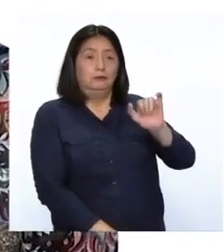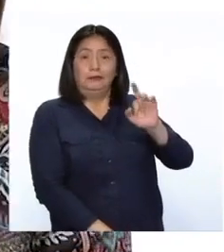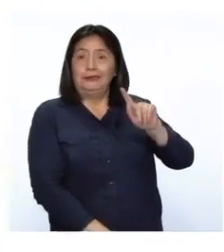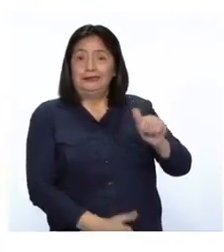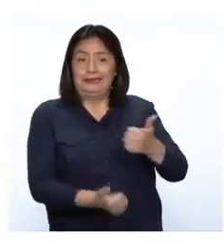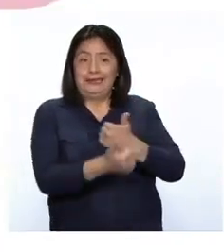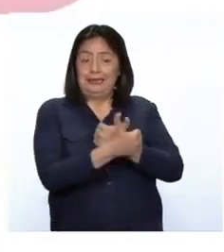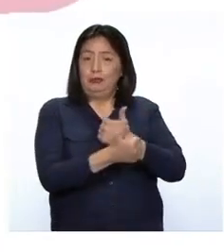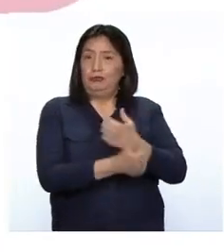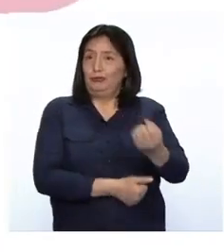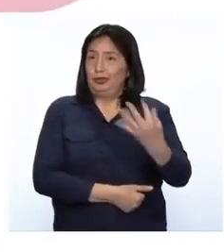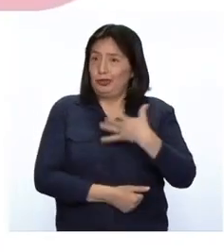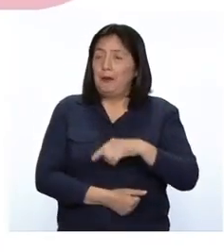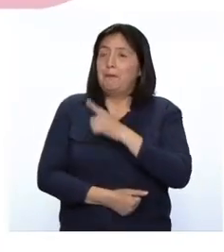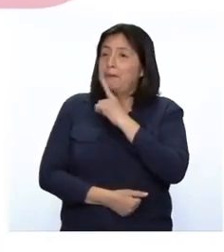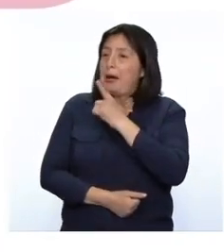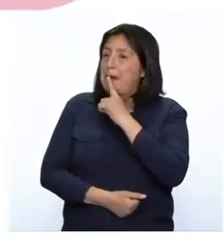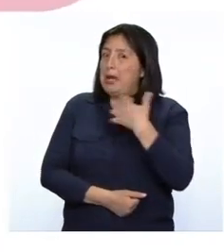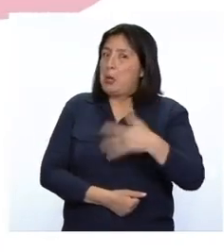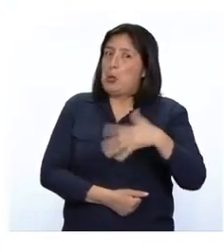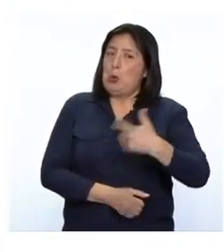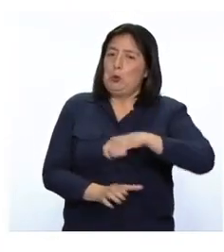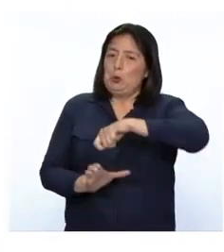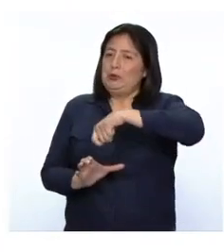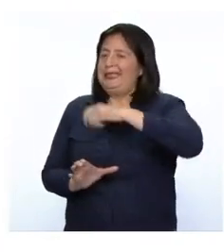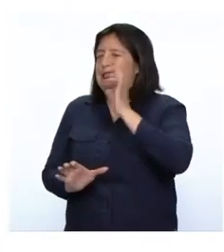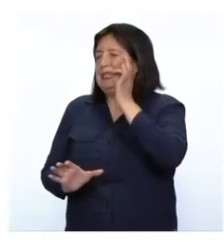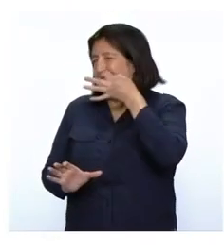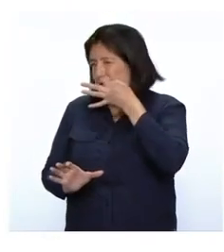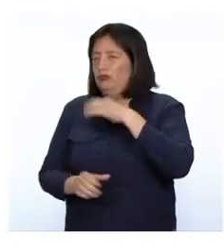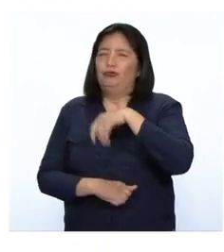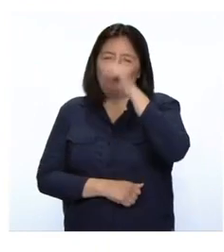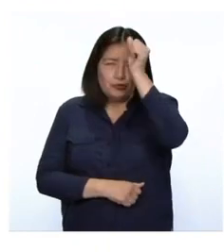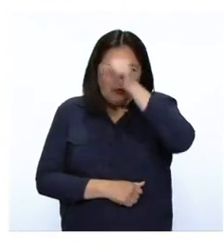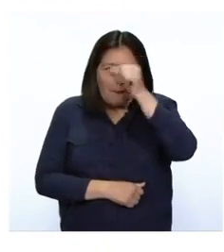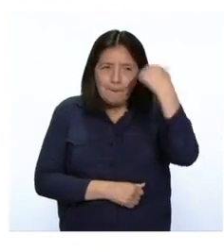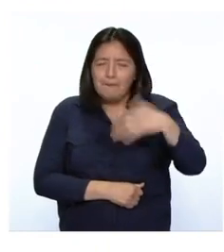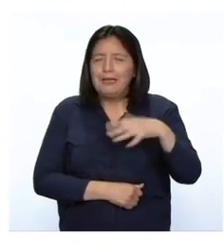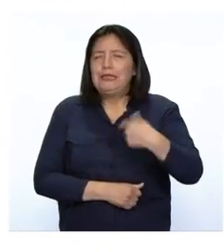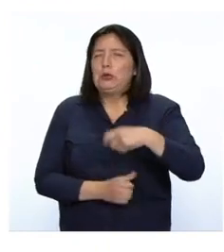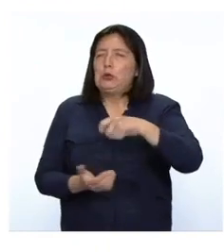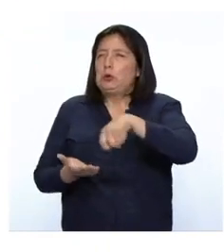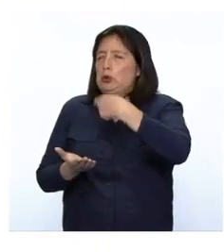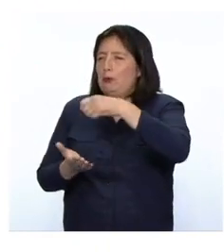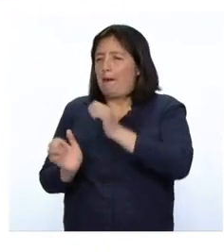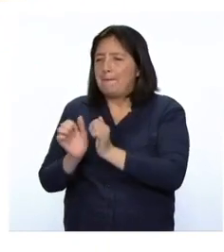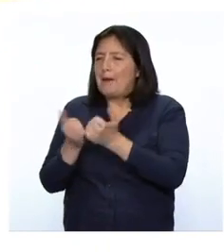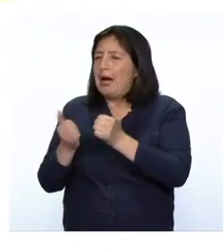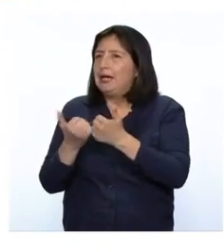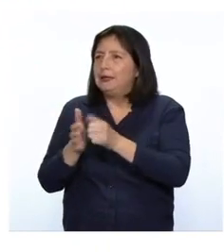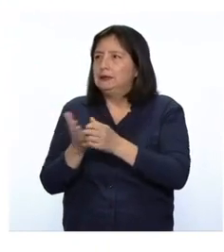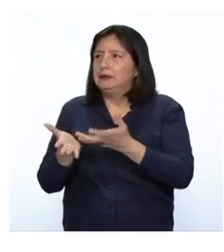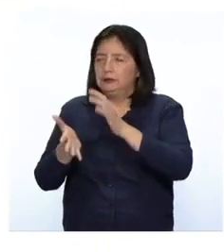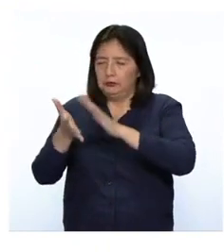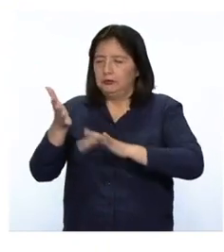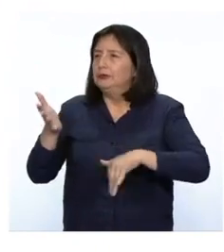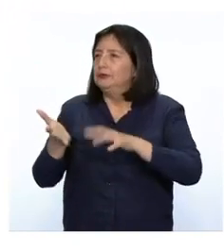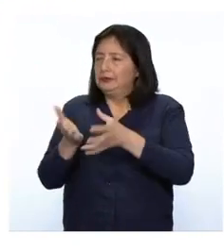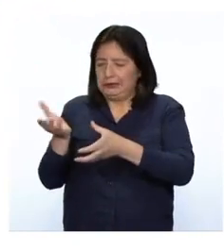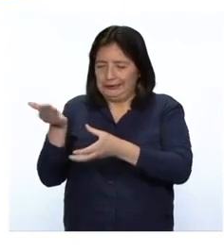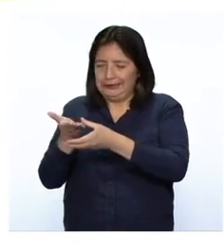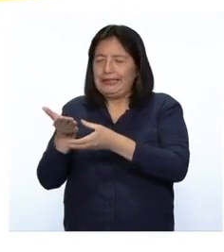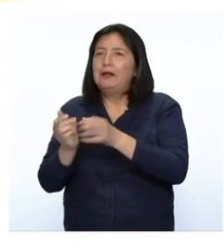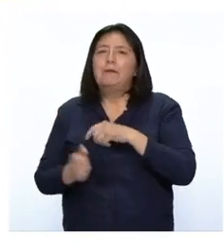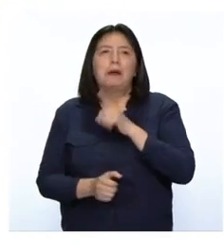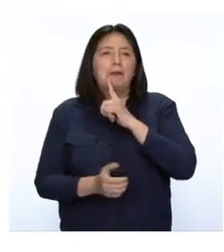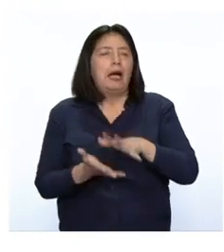Ayacucho nos dice que su papá cocina súper rico. Los domingos todos comen pan con sangrecita. Su papá aprendió a